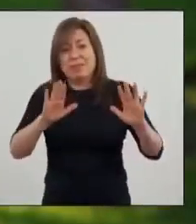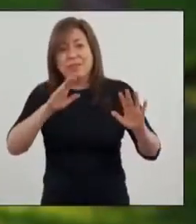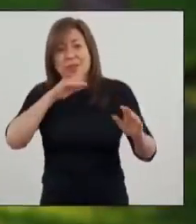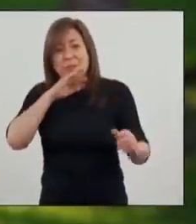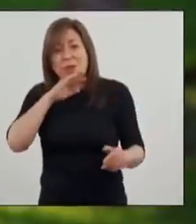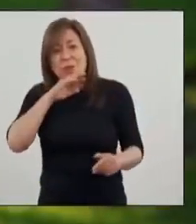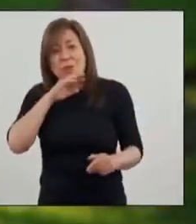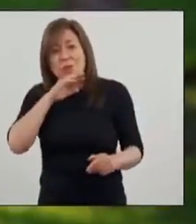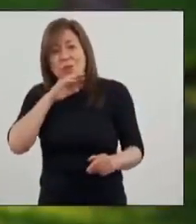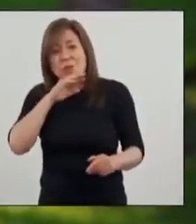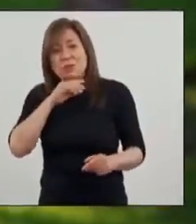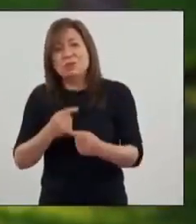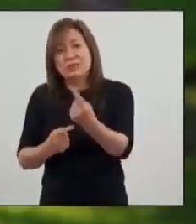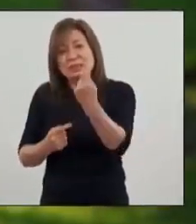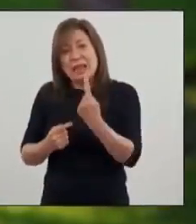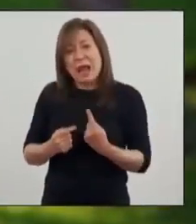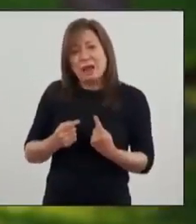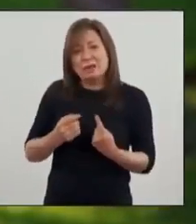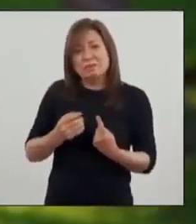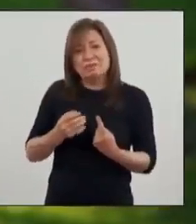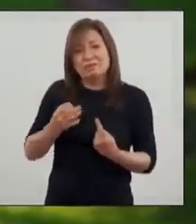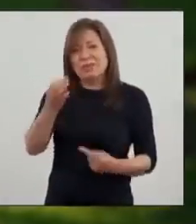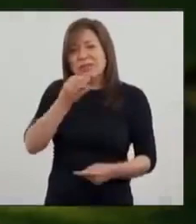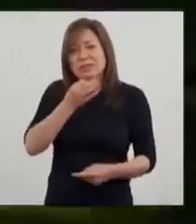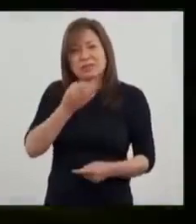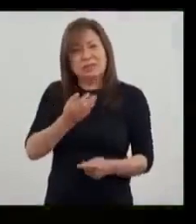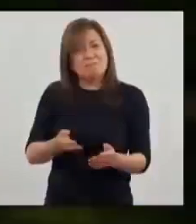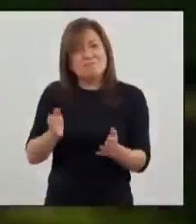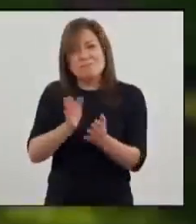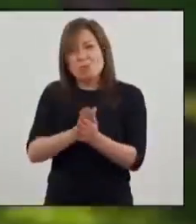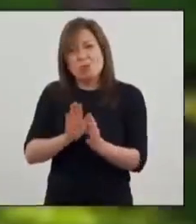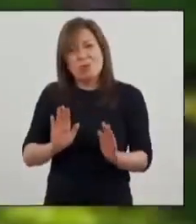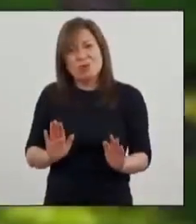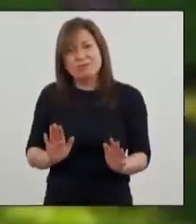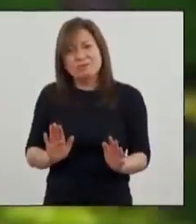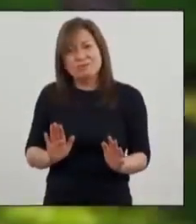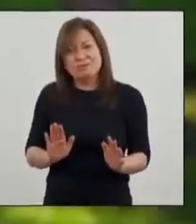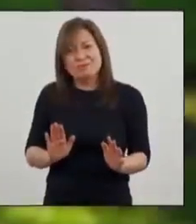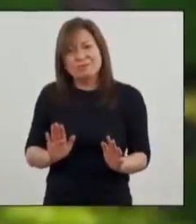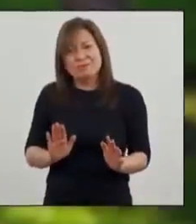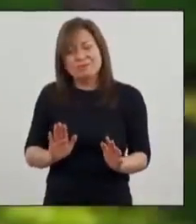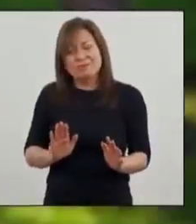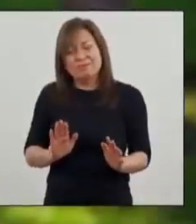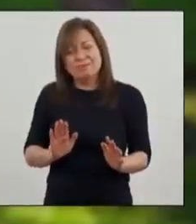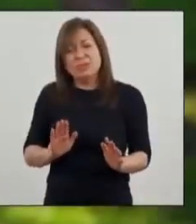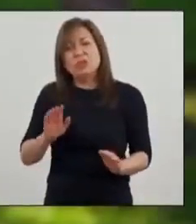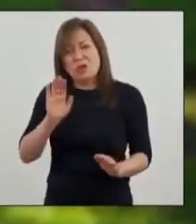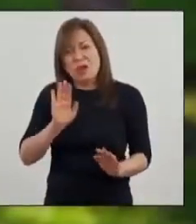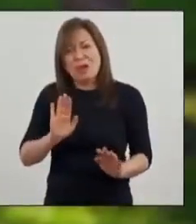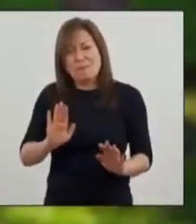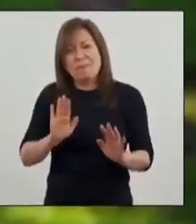minutos sale y me dice, él falleció. De aquí estoy sentada esperando